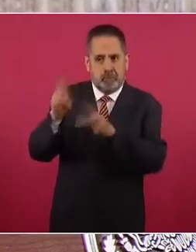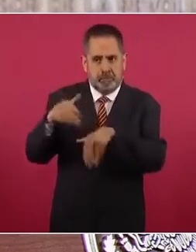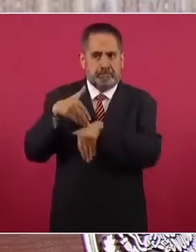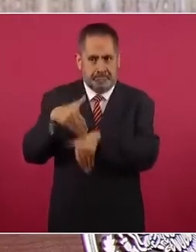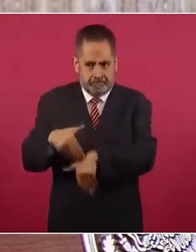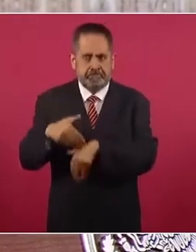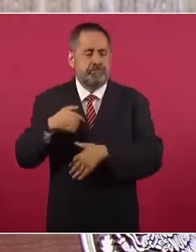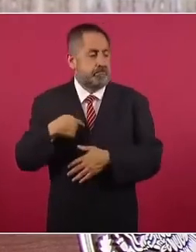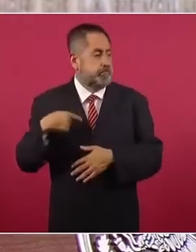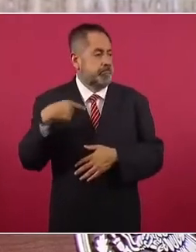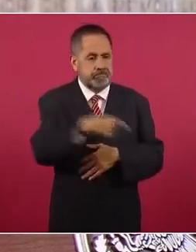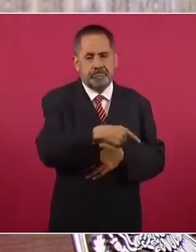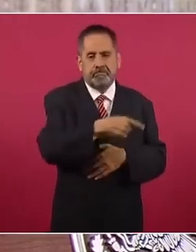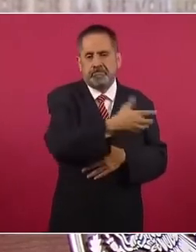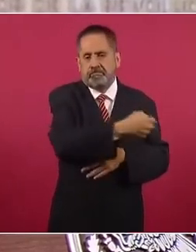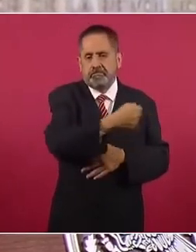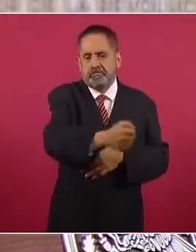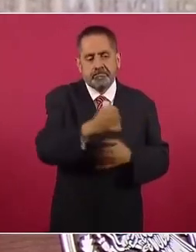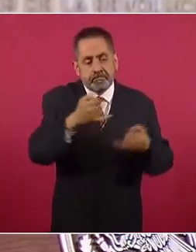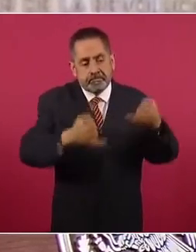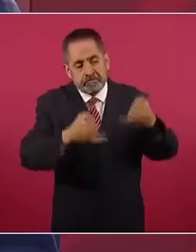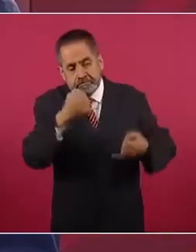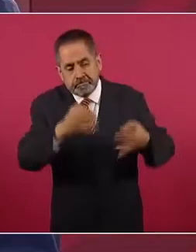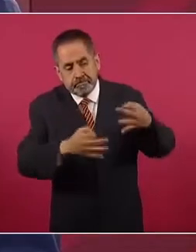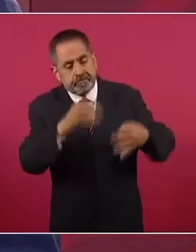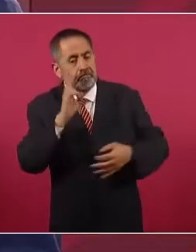una investigación.